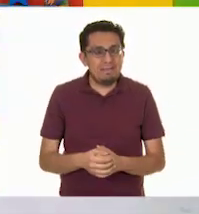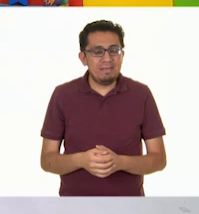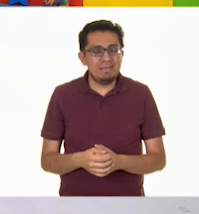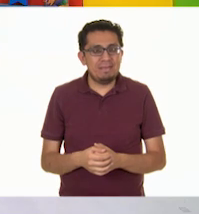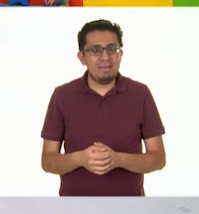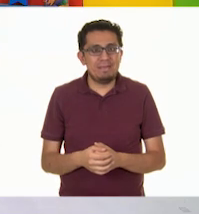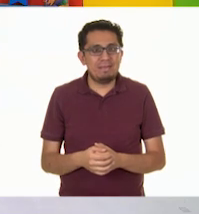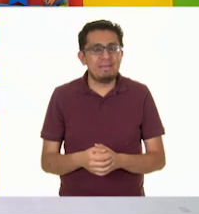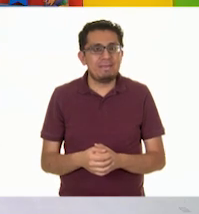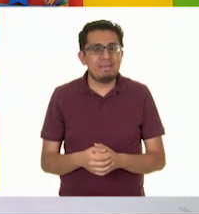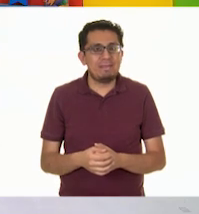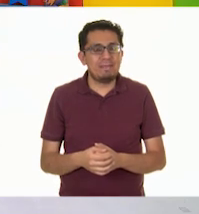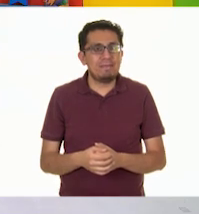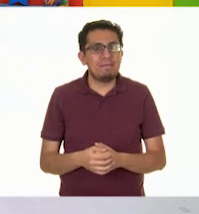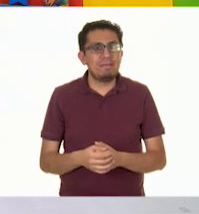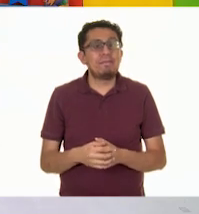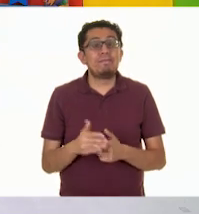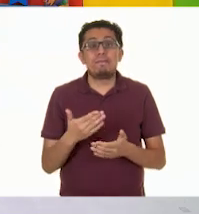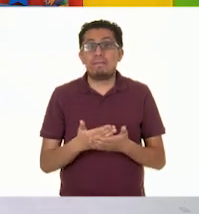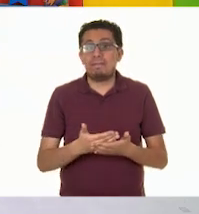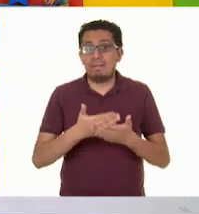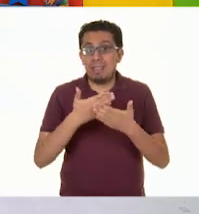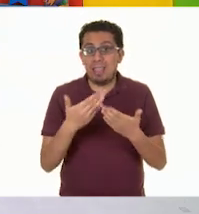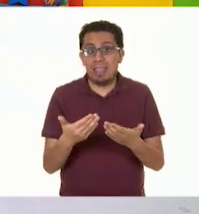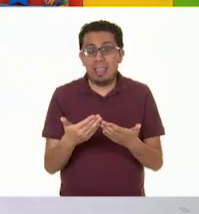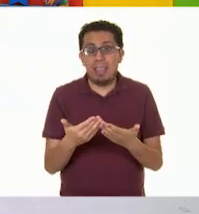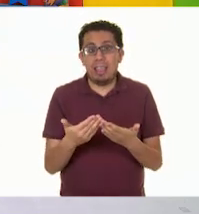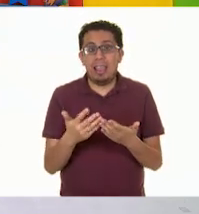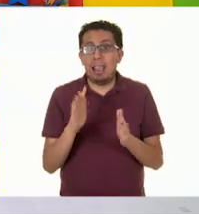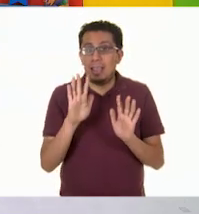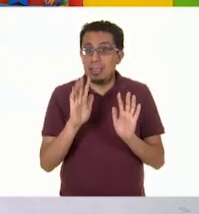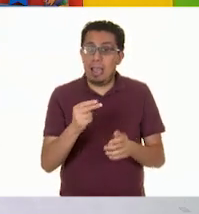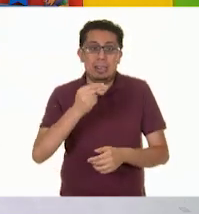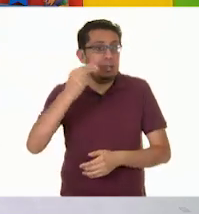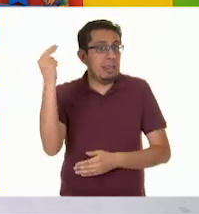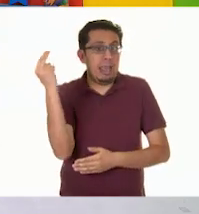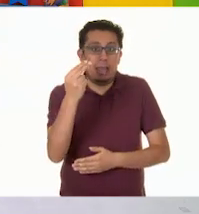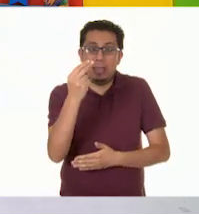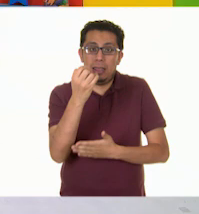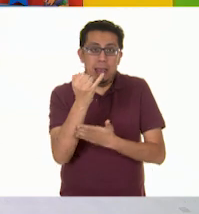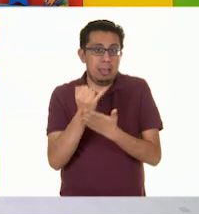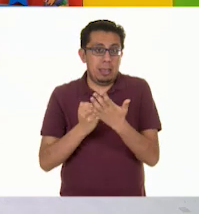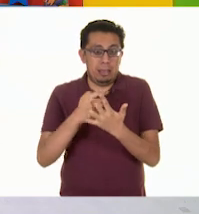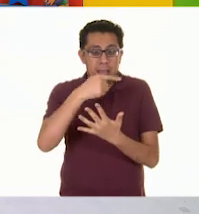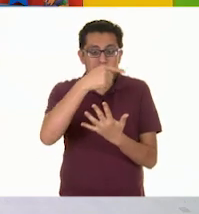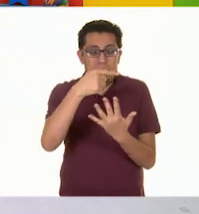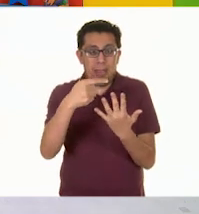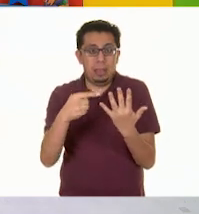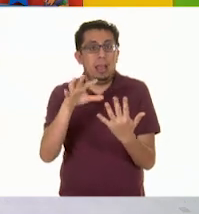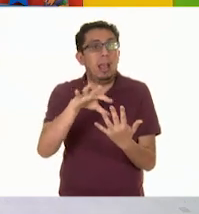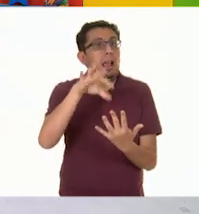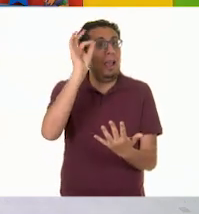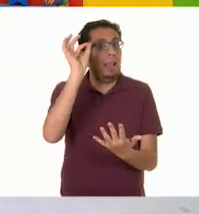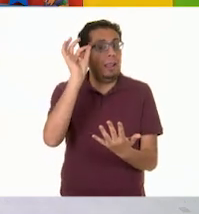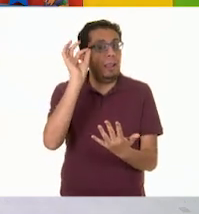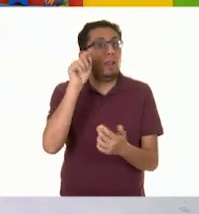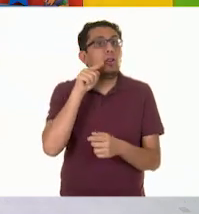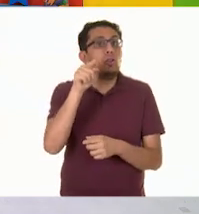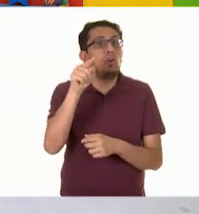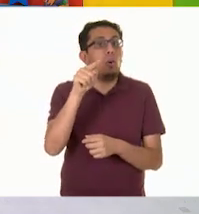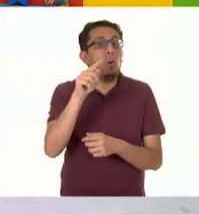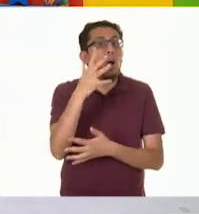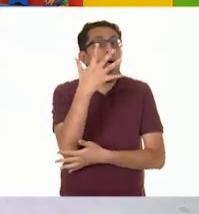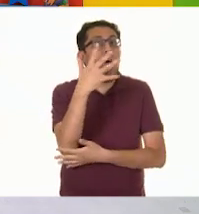Bueno, Sohar, llegó el momento de tomar una decisión. ¿Qué árbol frutal eliges?